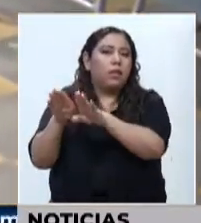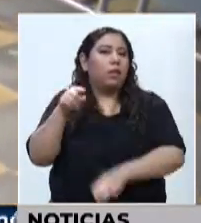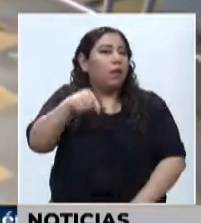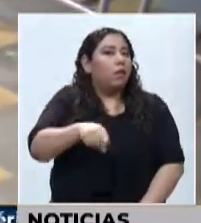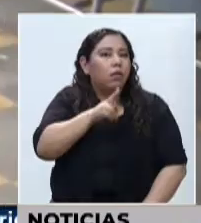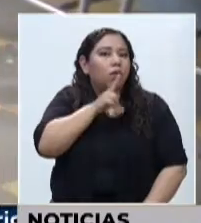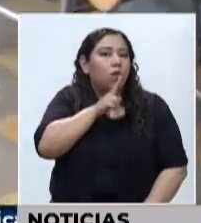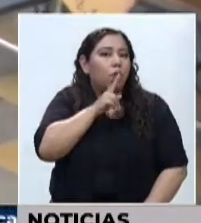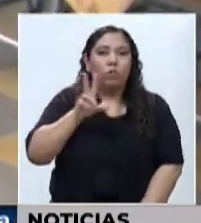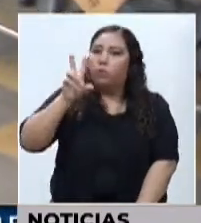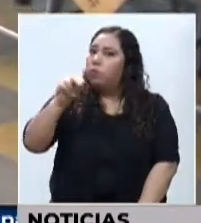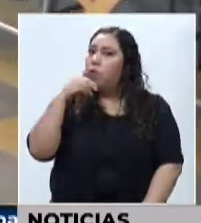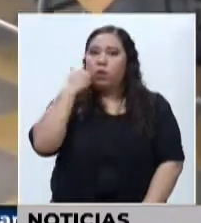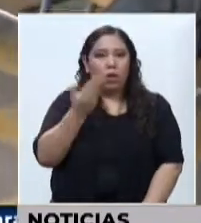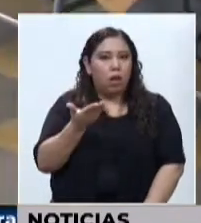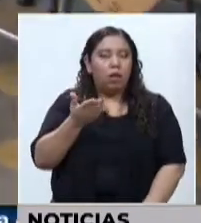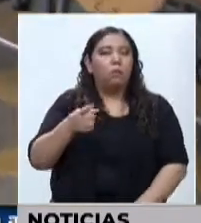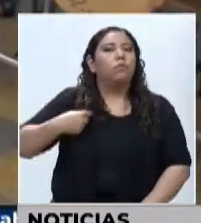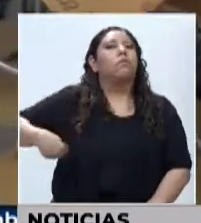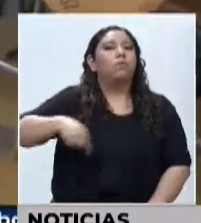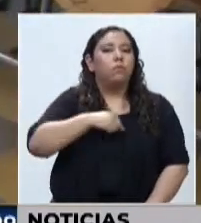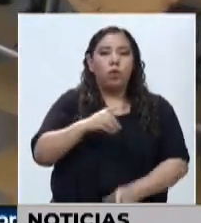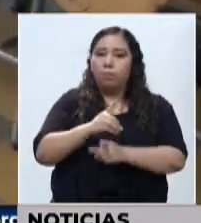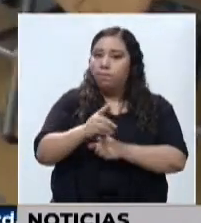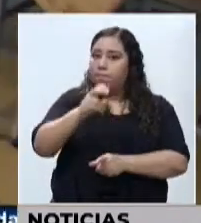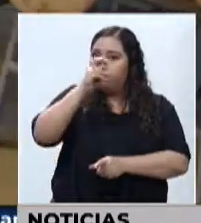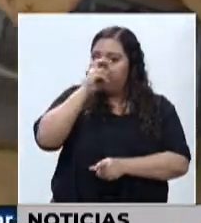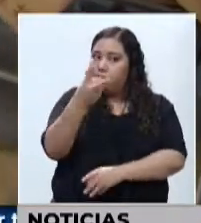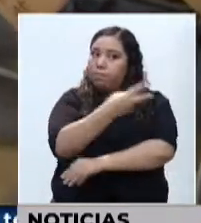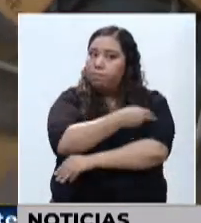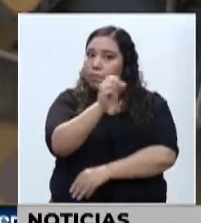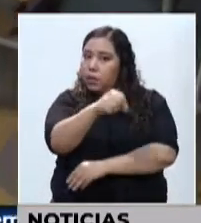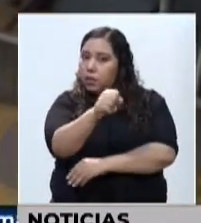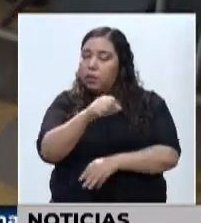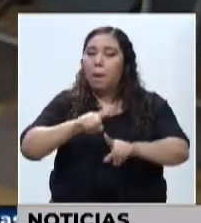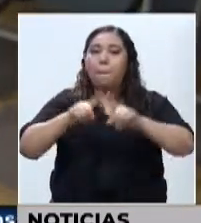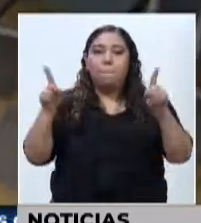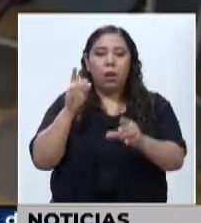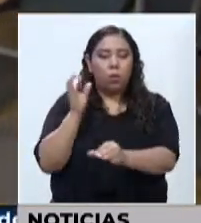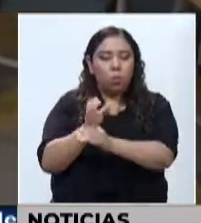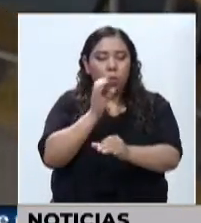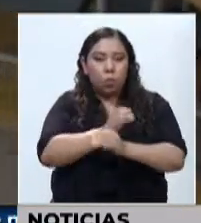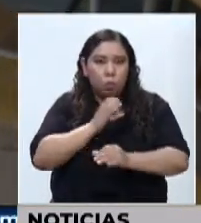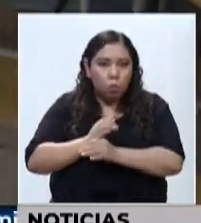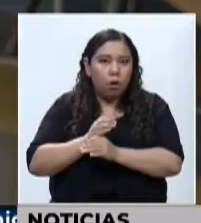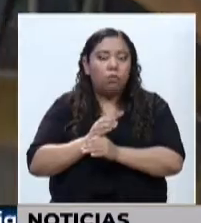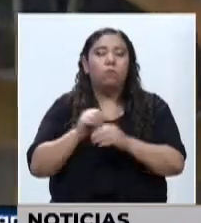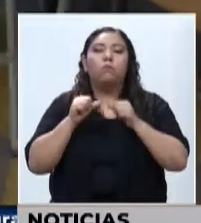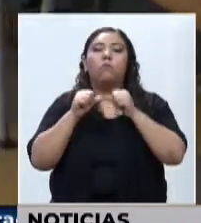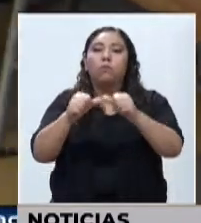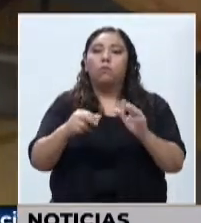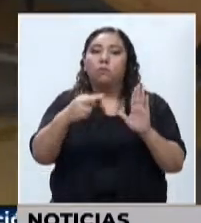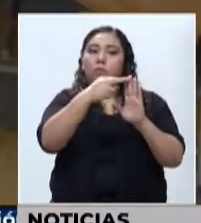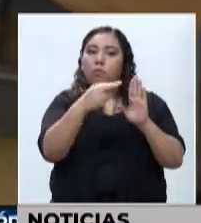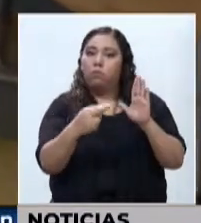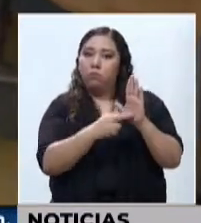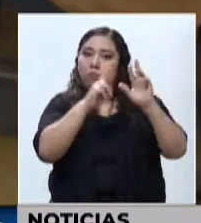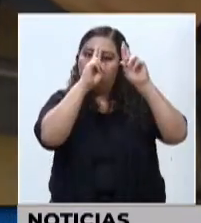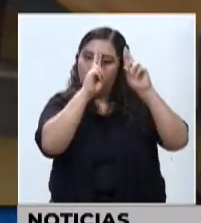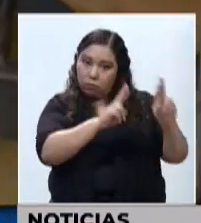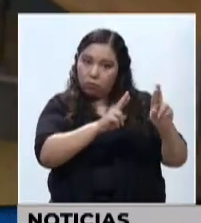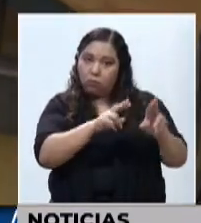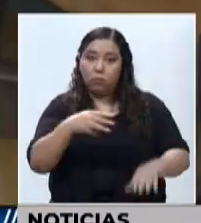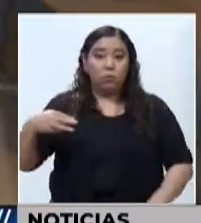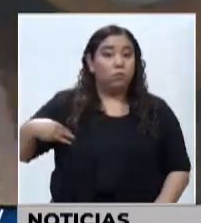hondureños. Vamos a ser disciplinados, nos vamos a vacunar, pero vamos a ser disciplinados y cumplir con las normas que la